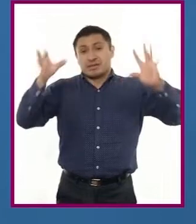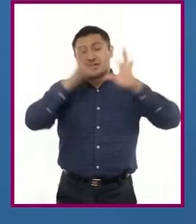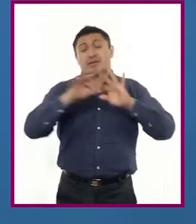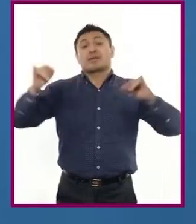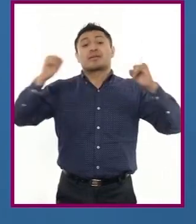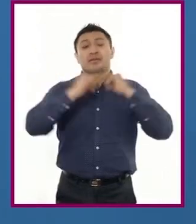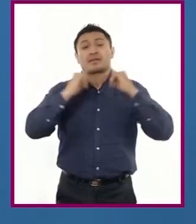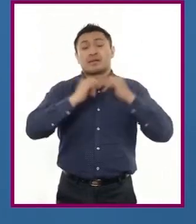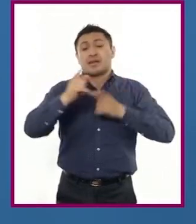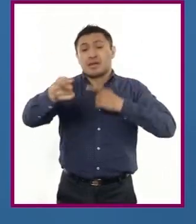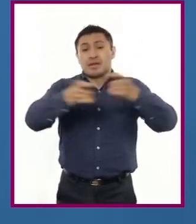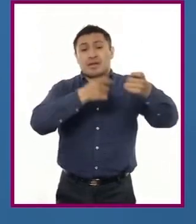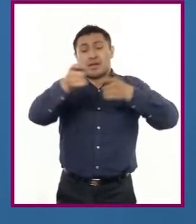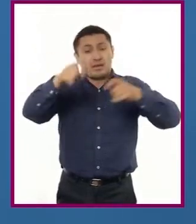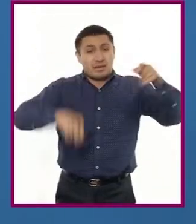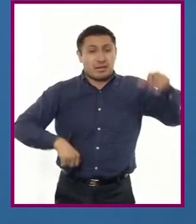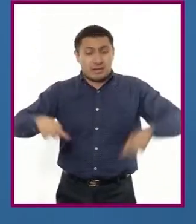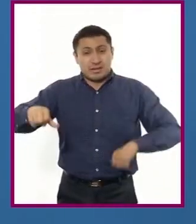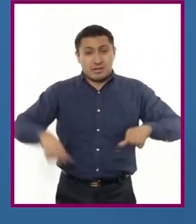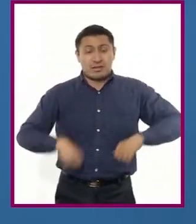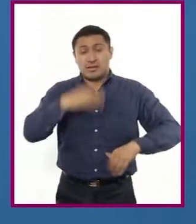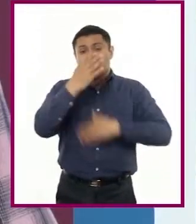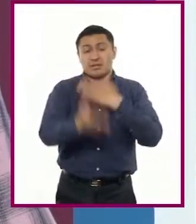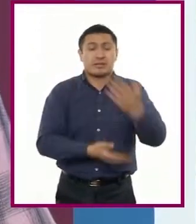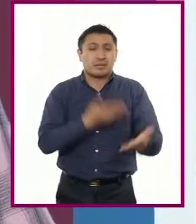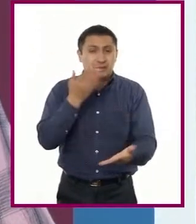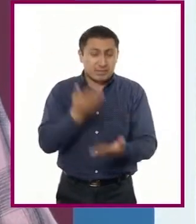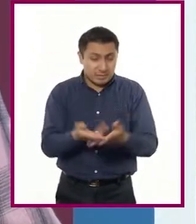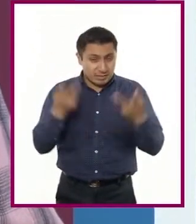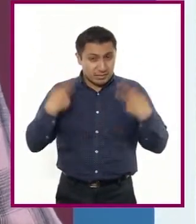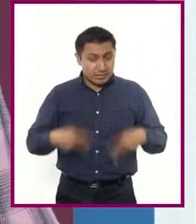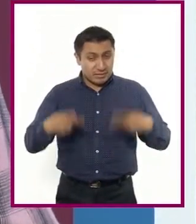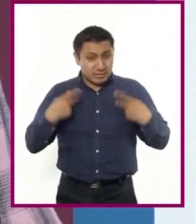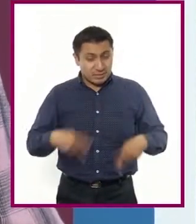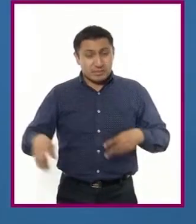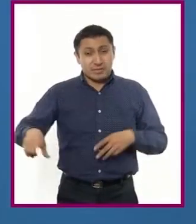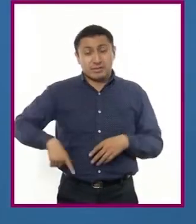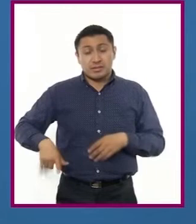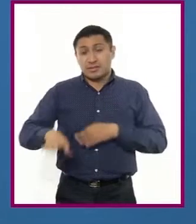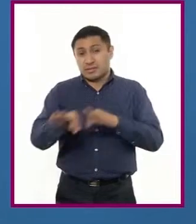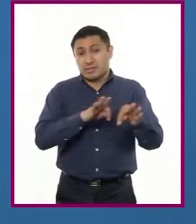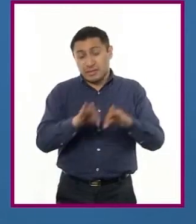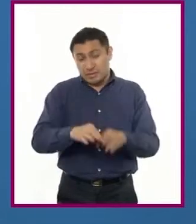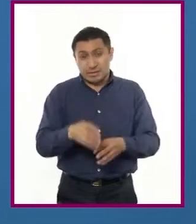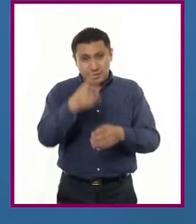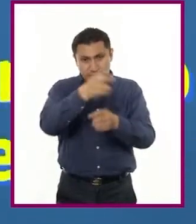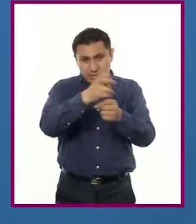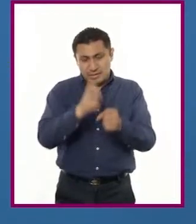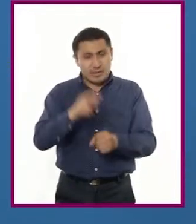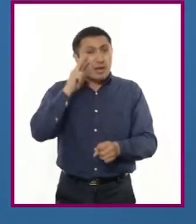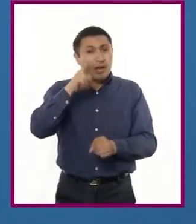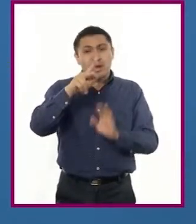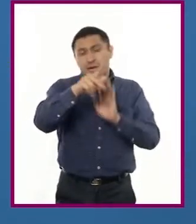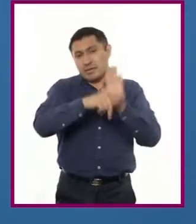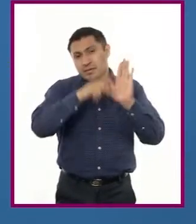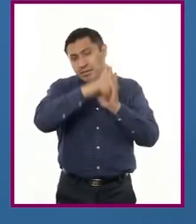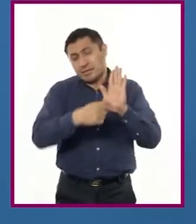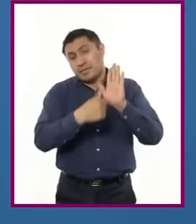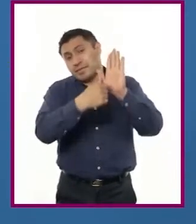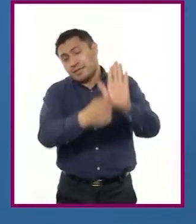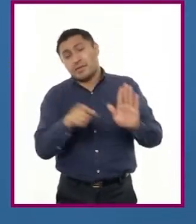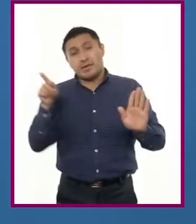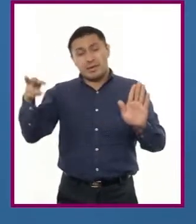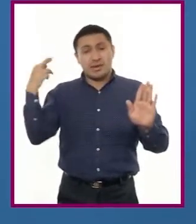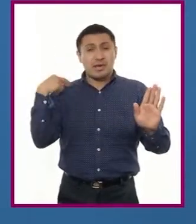regulan la actuación de los servidores públicos, les invito a prestar atención a la entrevista que hizo el profesor Ángel